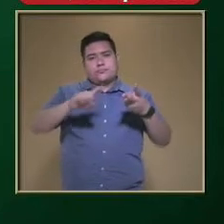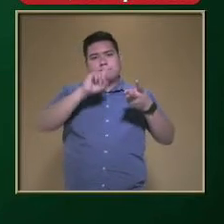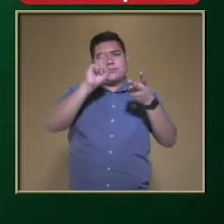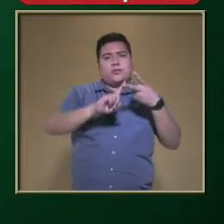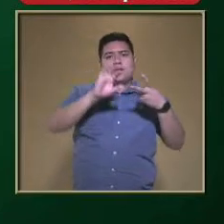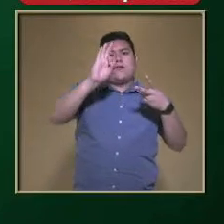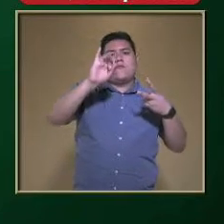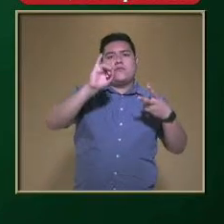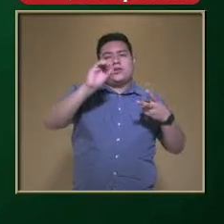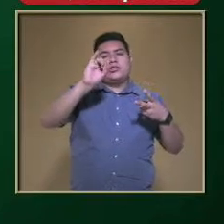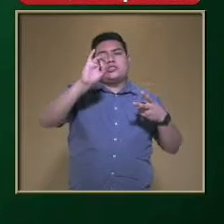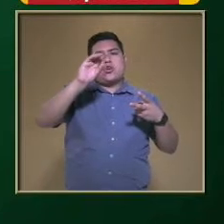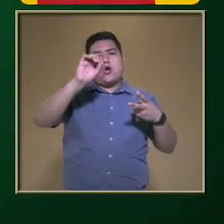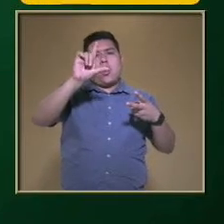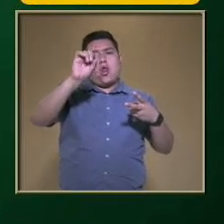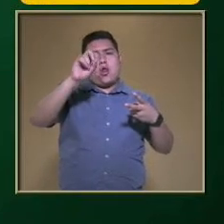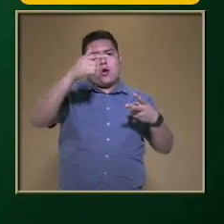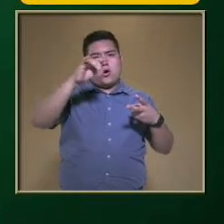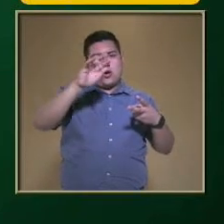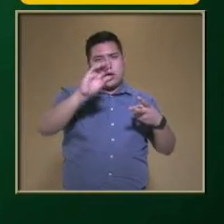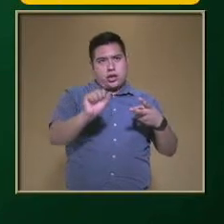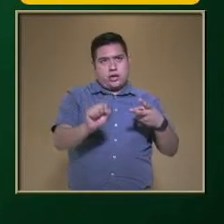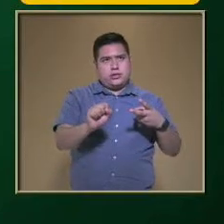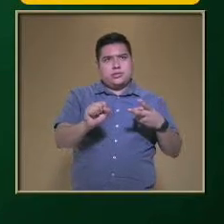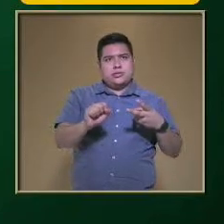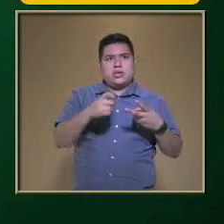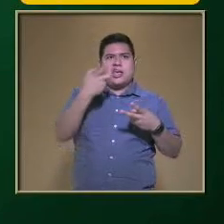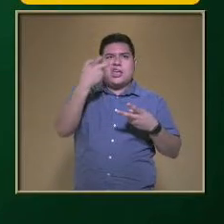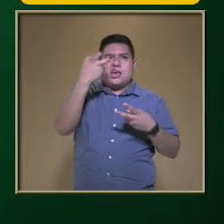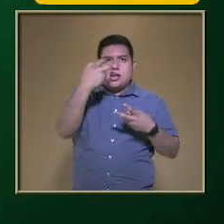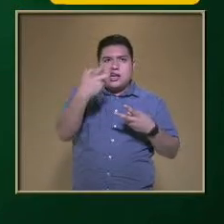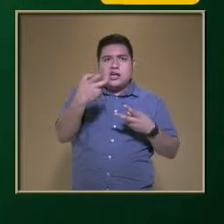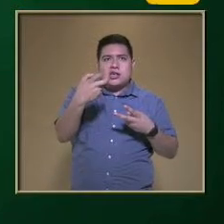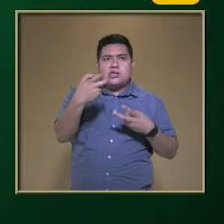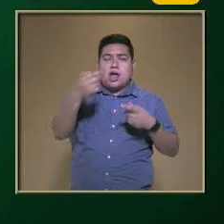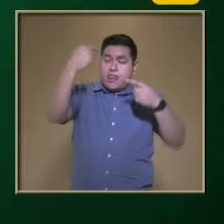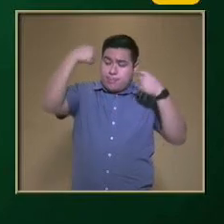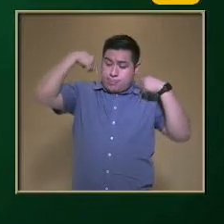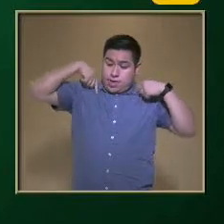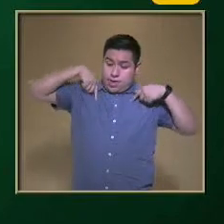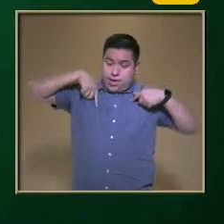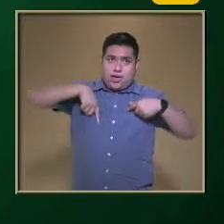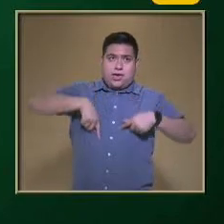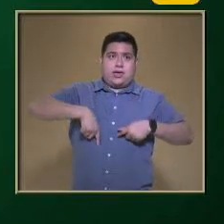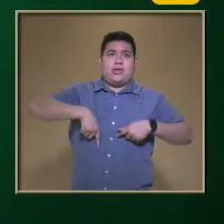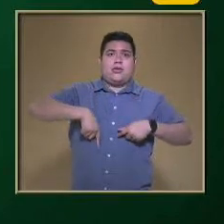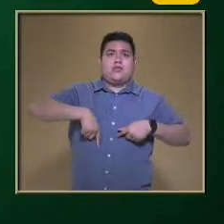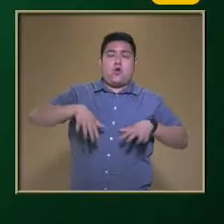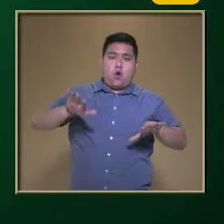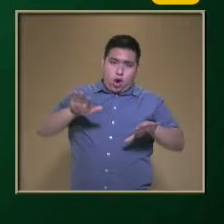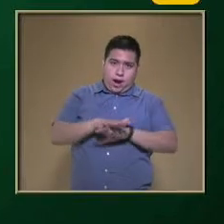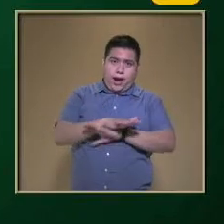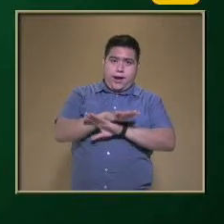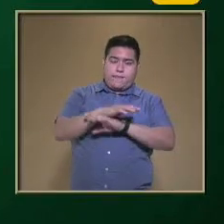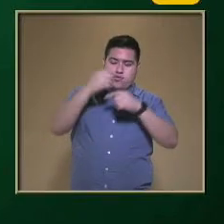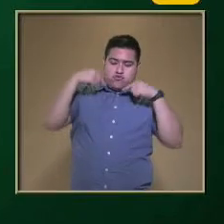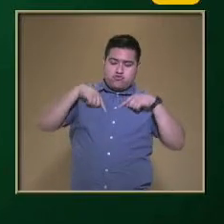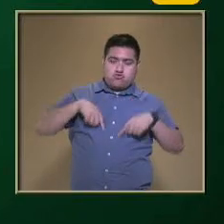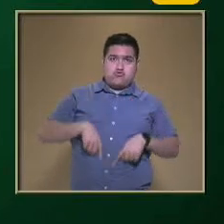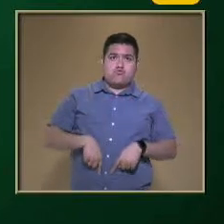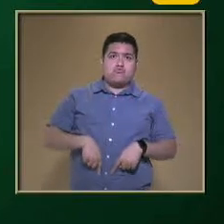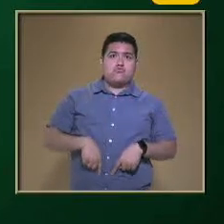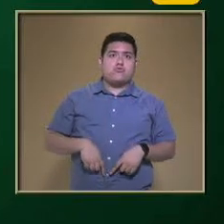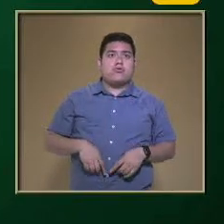Nos habla Sobre las adaptaciones Fisiológicas Que son aquellas Que se llevan A cabo Dentro del organismo En lo que